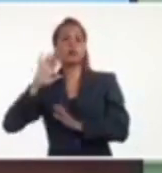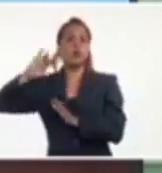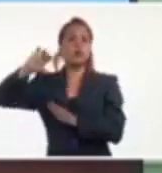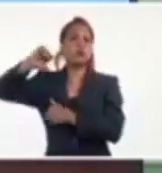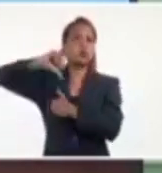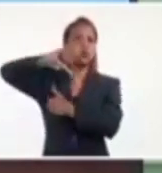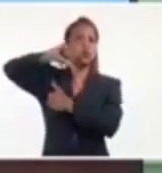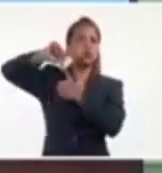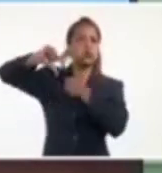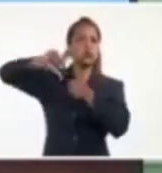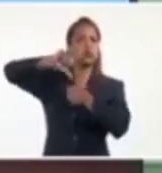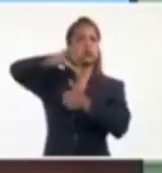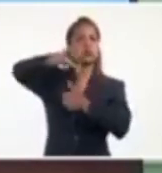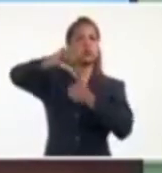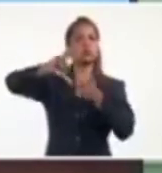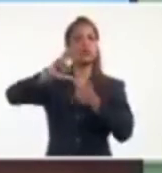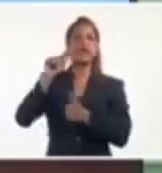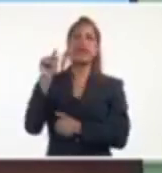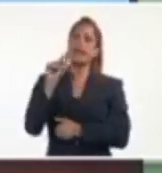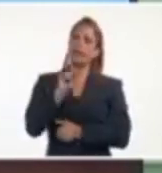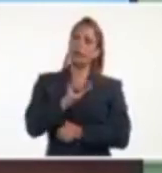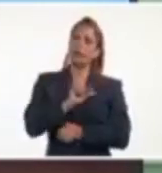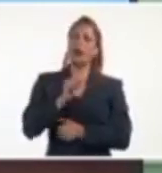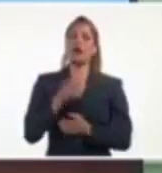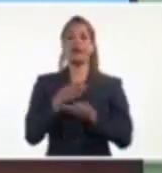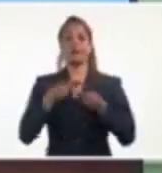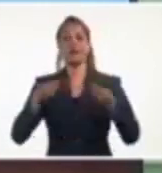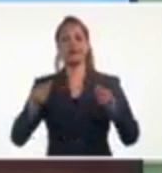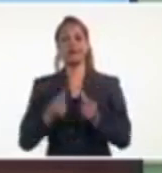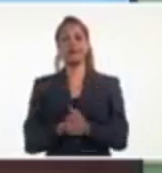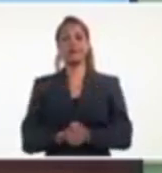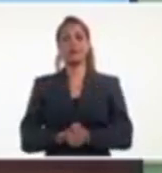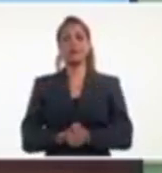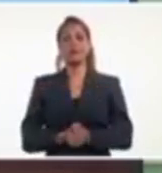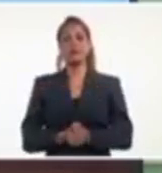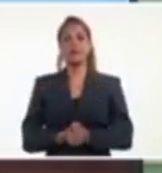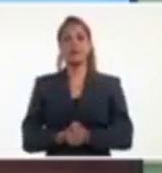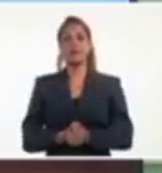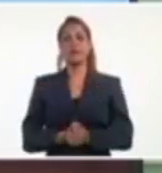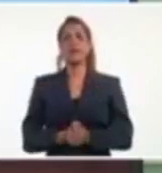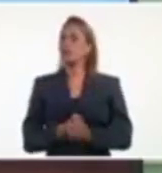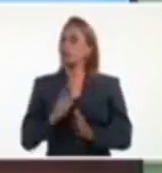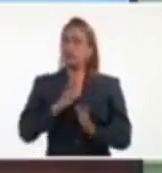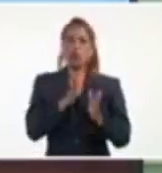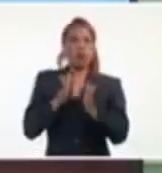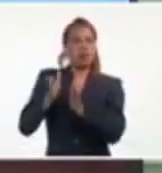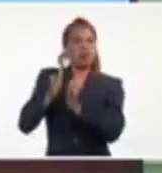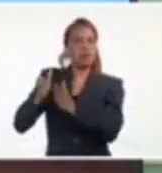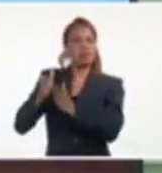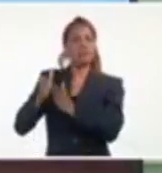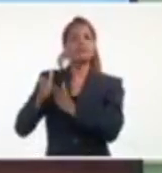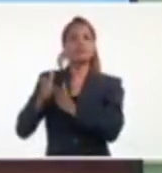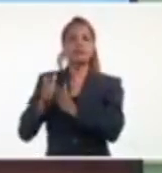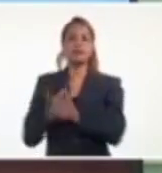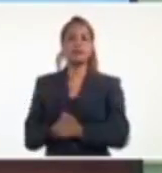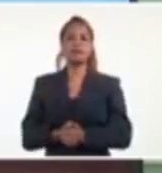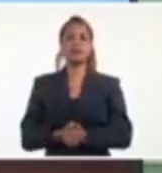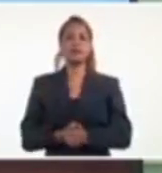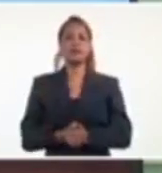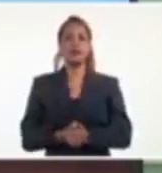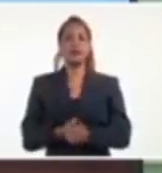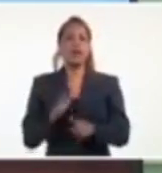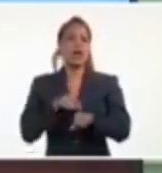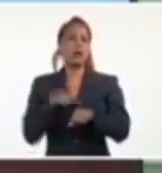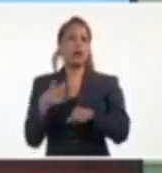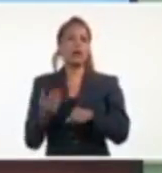de la velocidad de traslación que tenía anteriormente. Por lo tanto, todos los eventos se atrasan. Y ahora